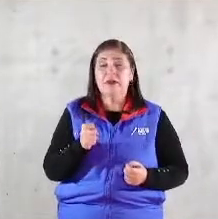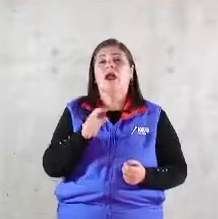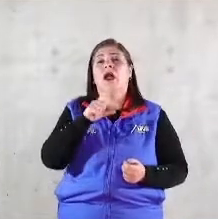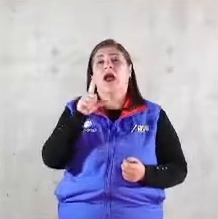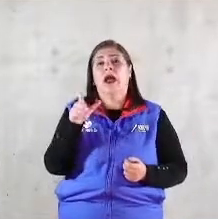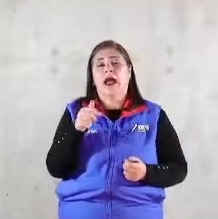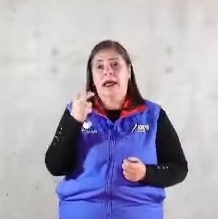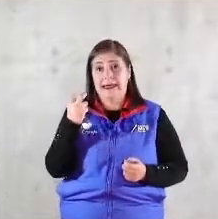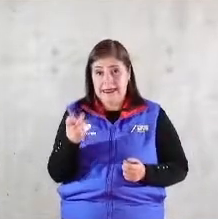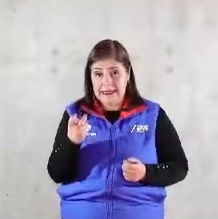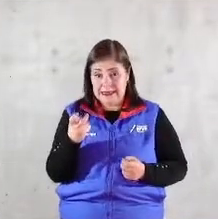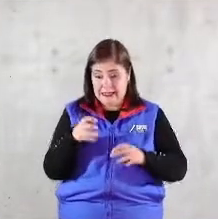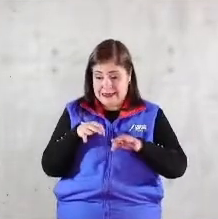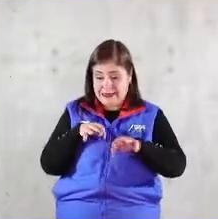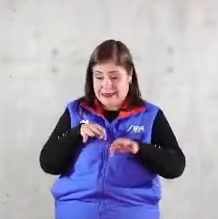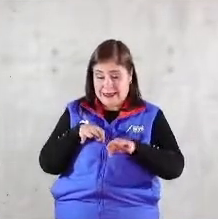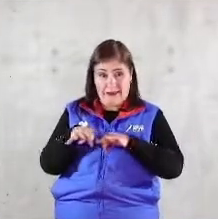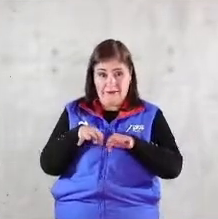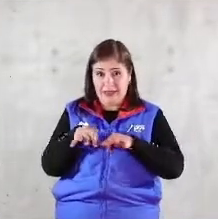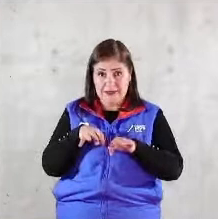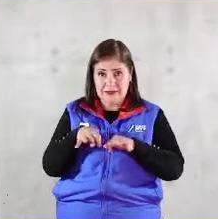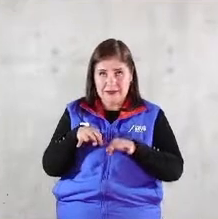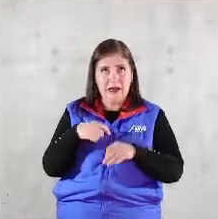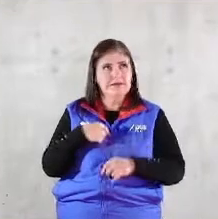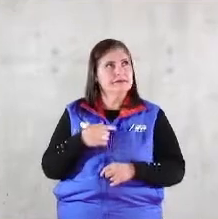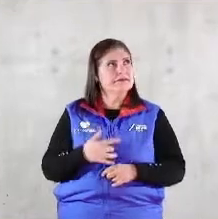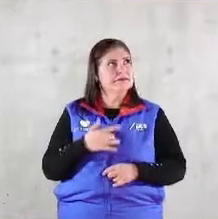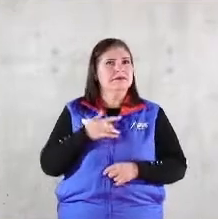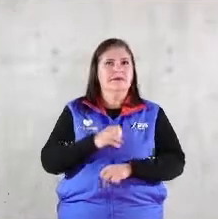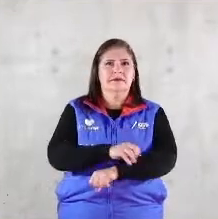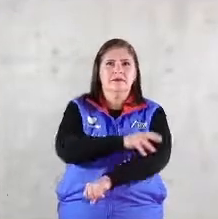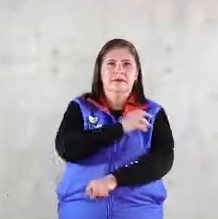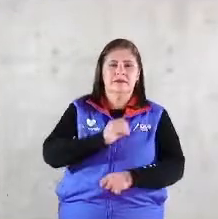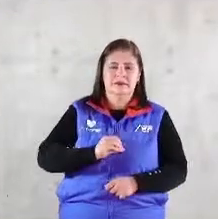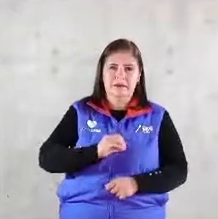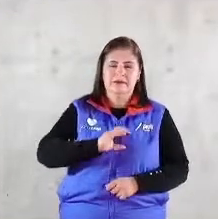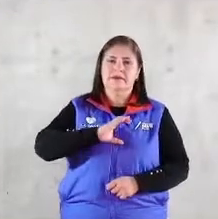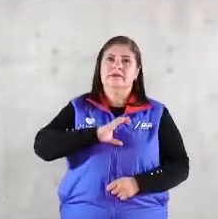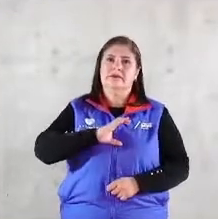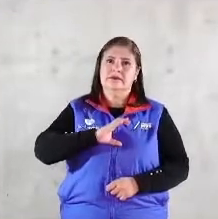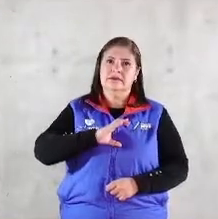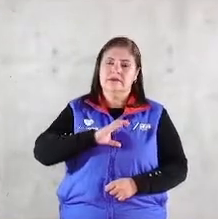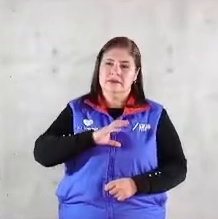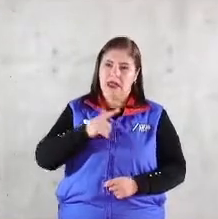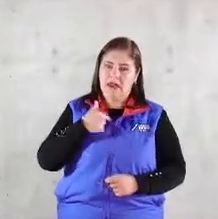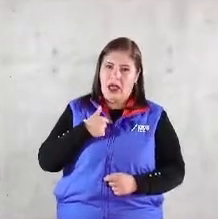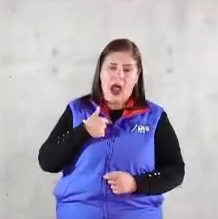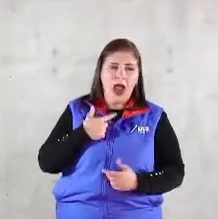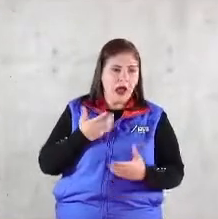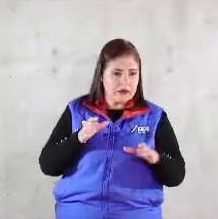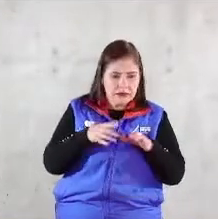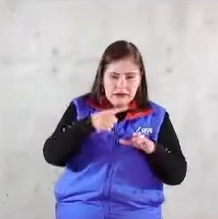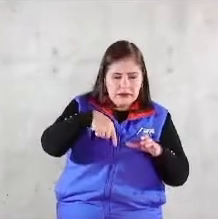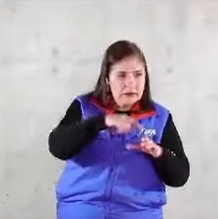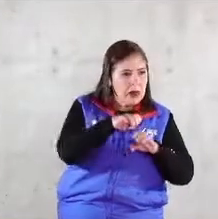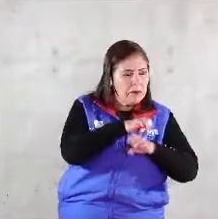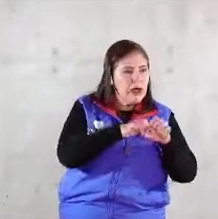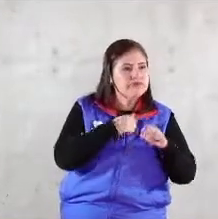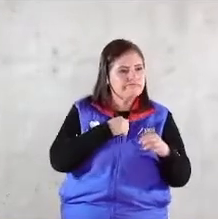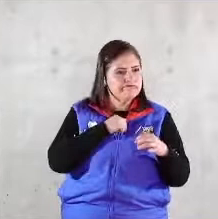dimensión emocional del colaborador porque se emocional y social porque se identifica con la comunidad que es la empresa